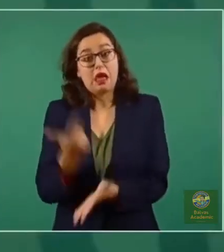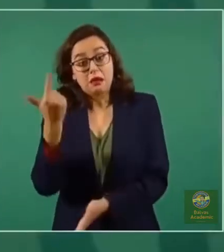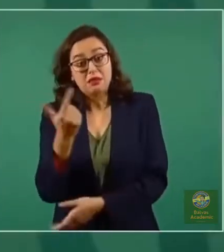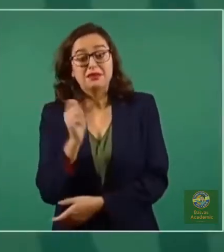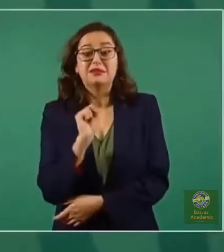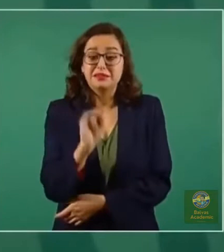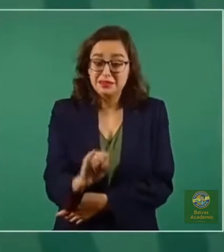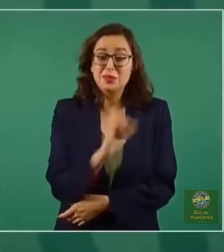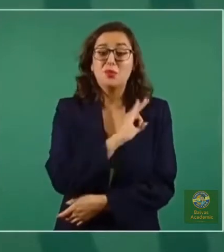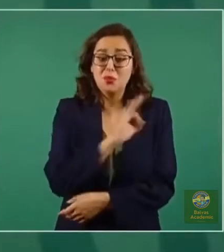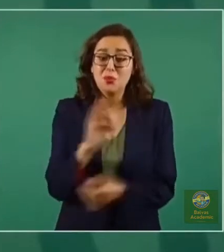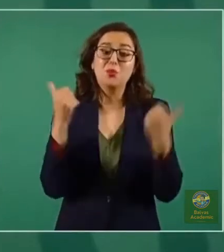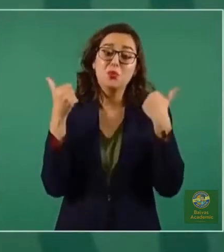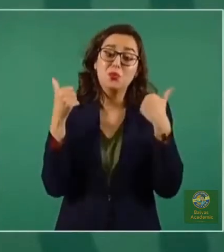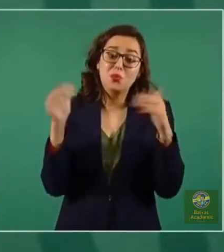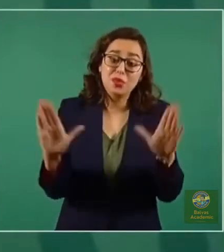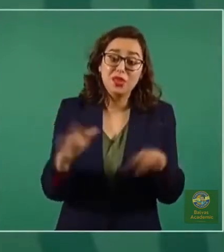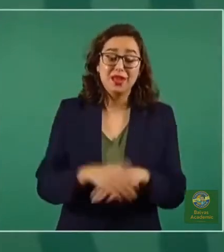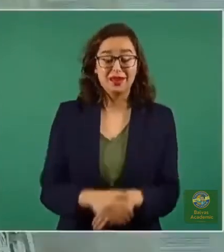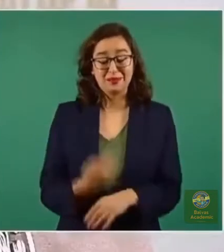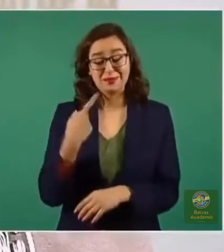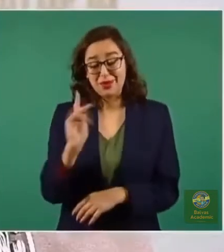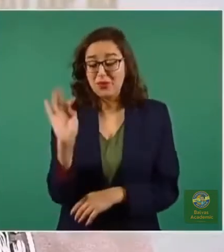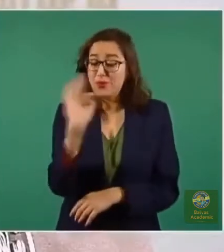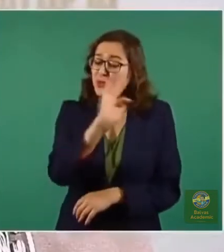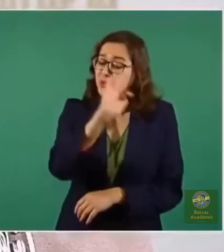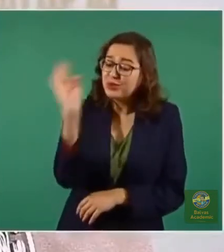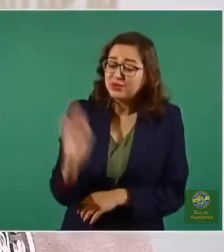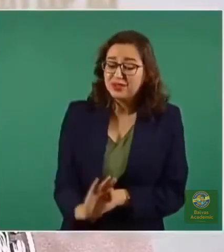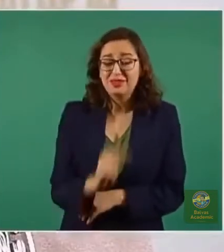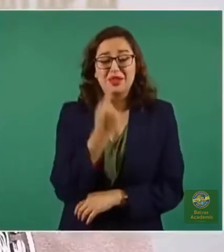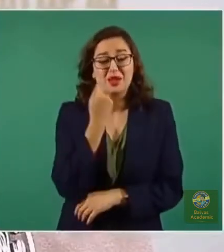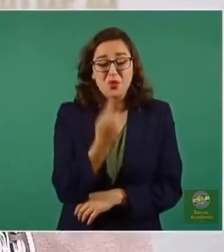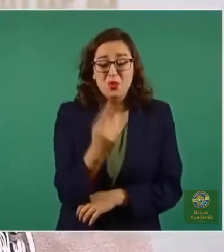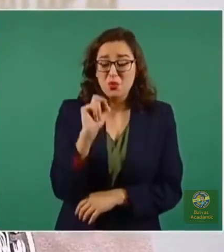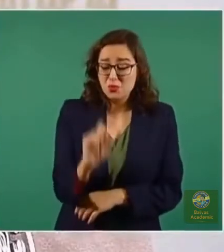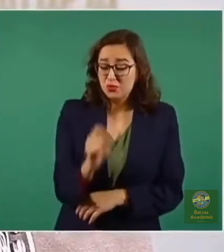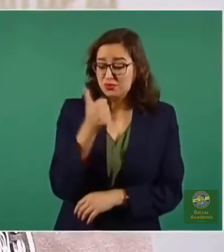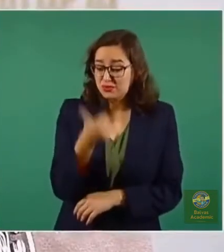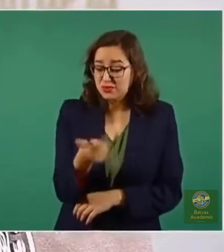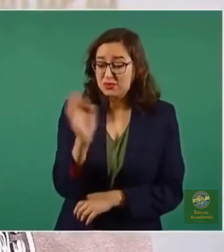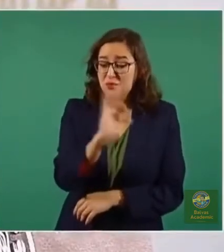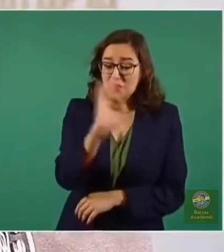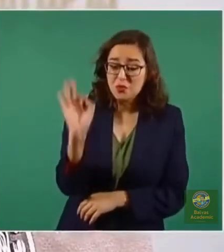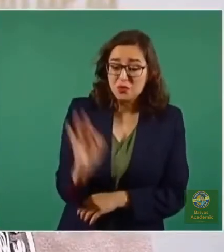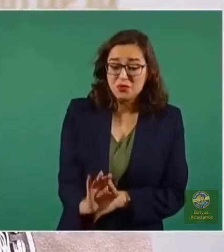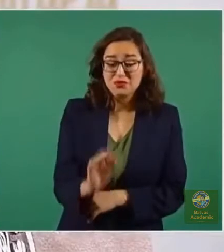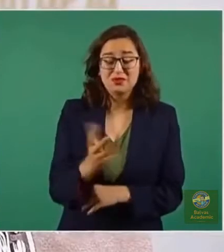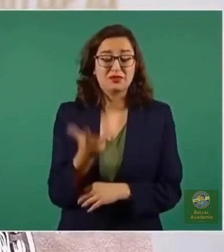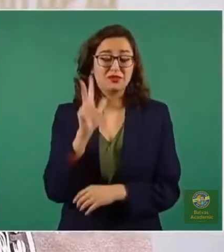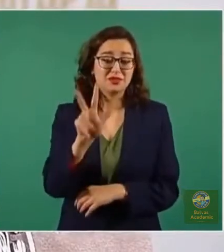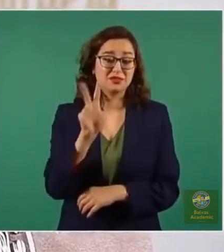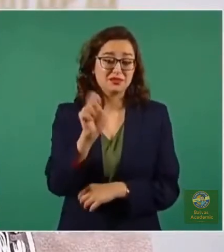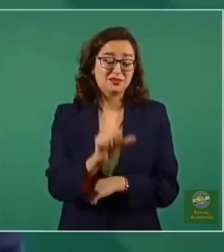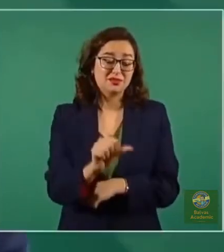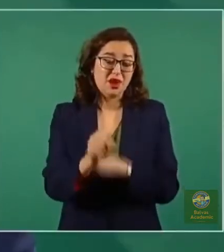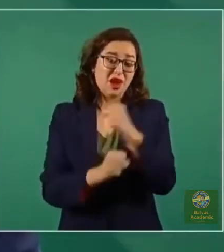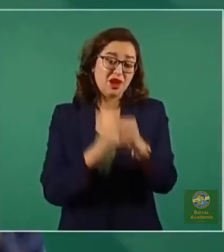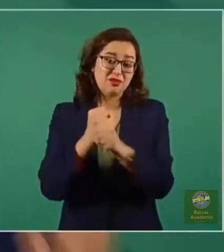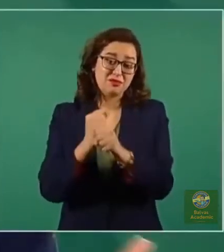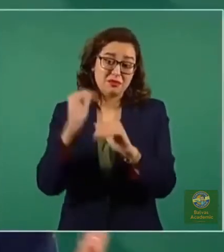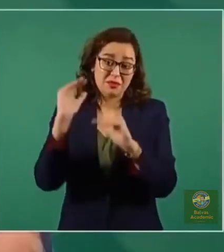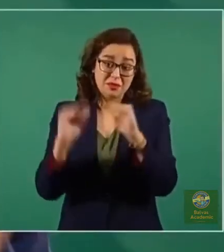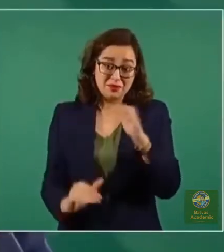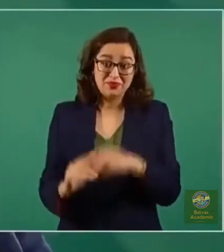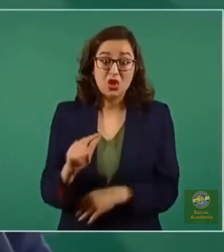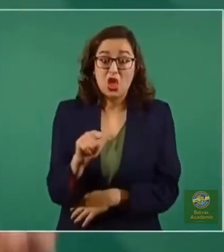insisto, el dato que acabo de dar, 1.6 por ciento o menos son menores de 18 años. Si nos vamos a